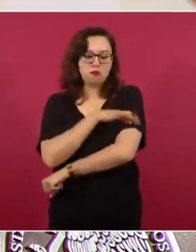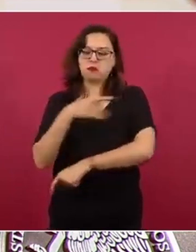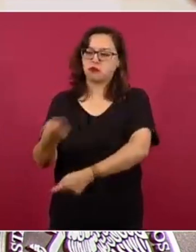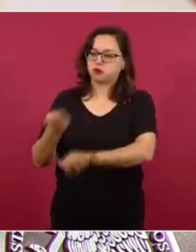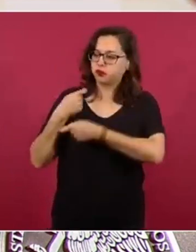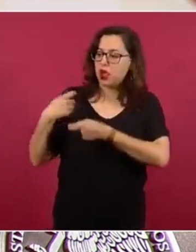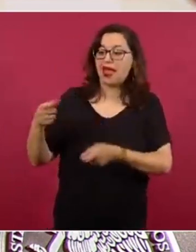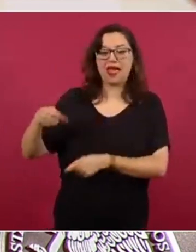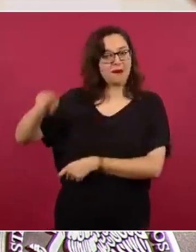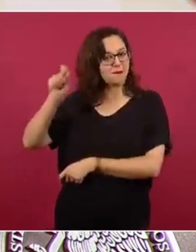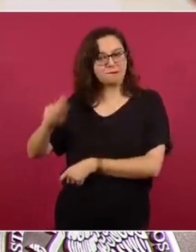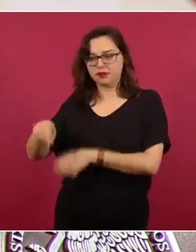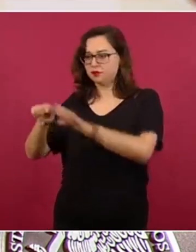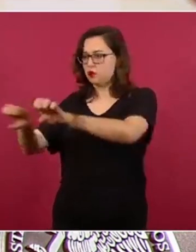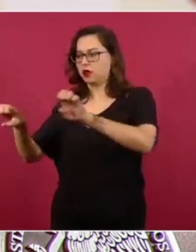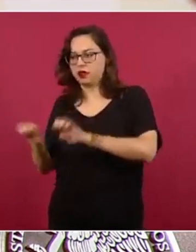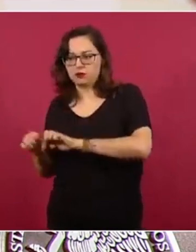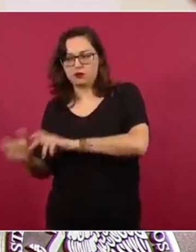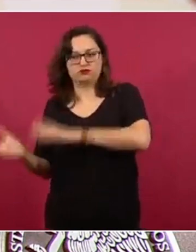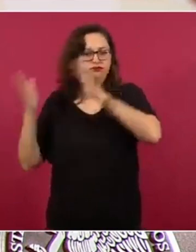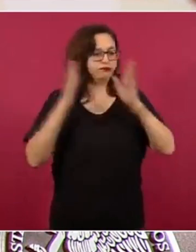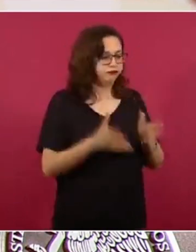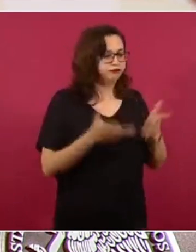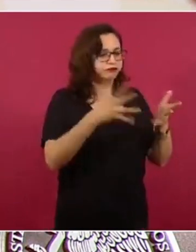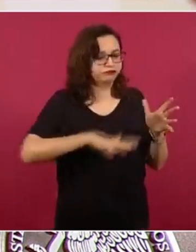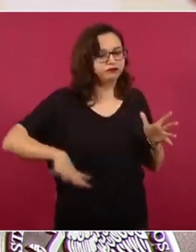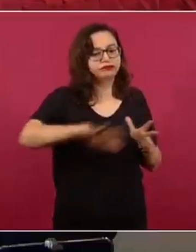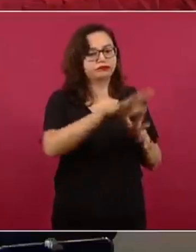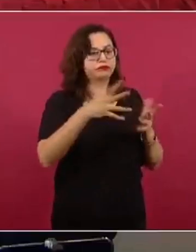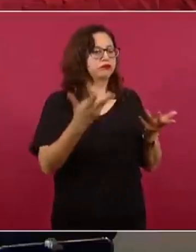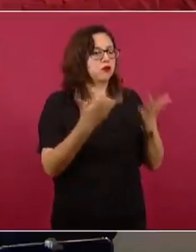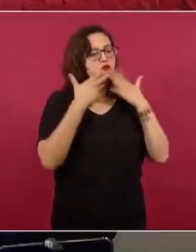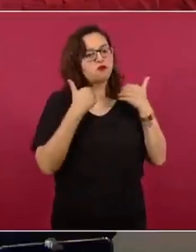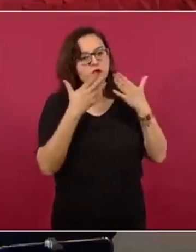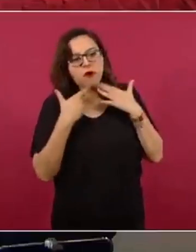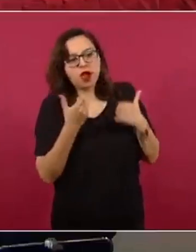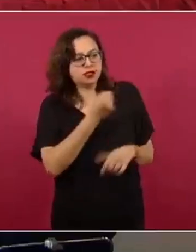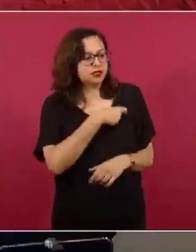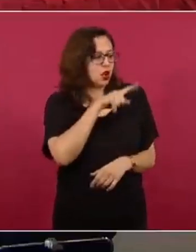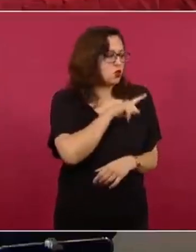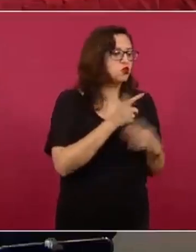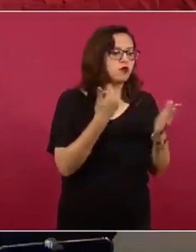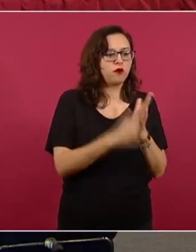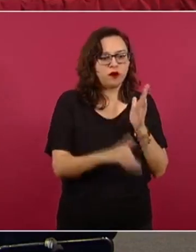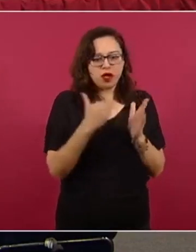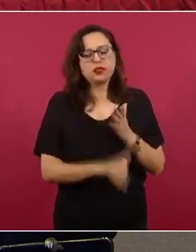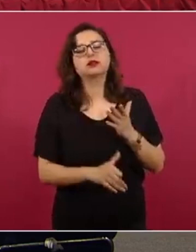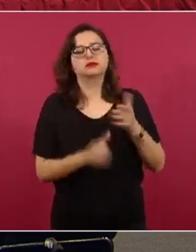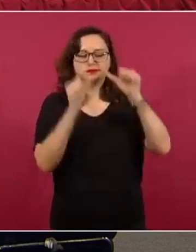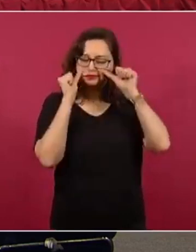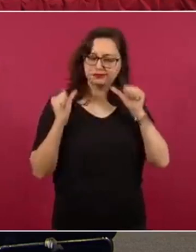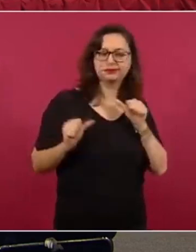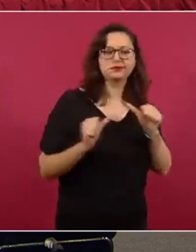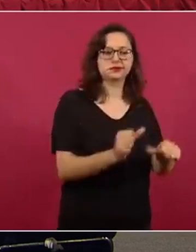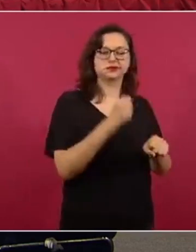y ampliando los servicios de salud para las mexicanas y los mexicanos que no tienen seguridad social a través de la expansión